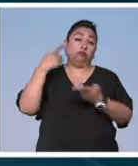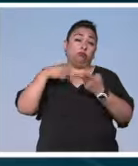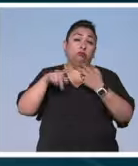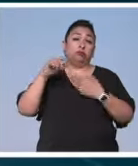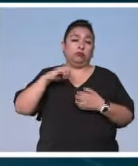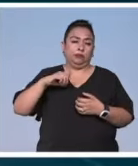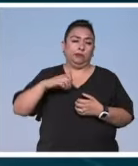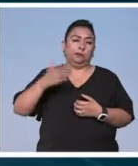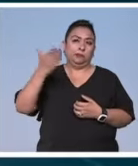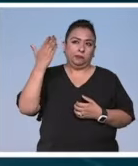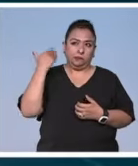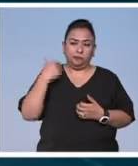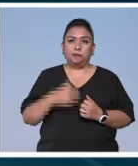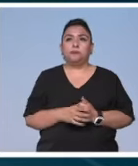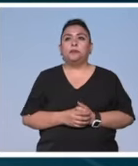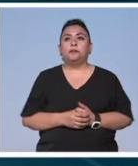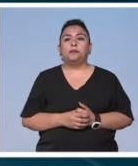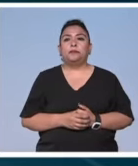del siglo pasado